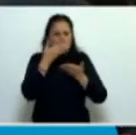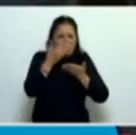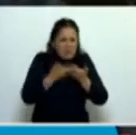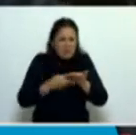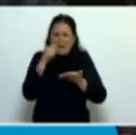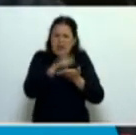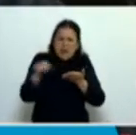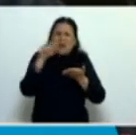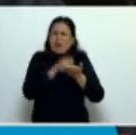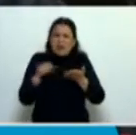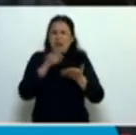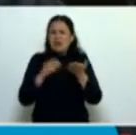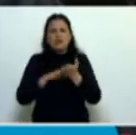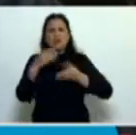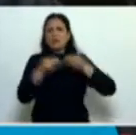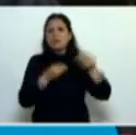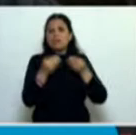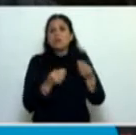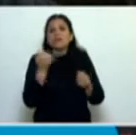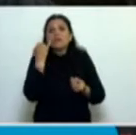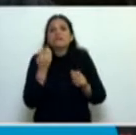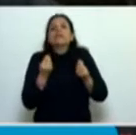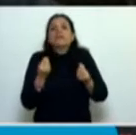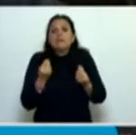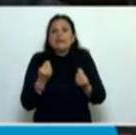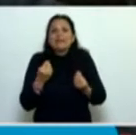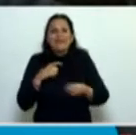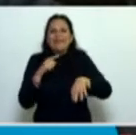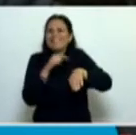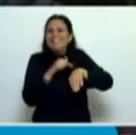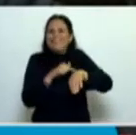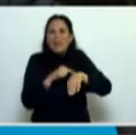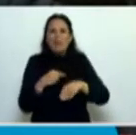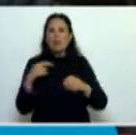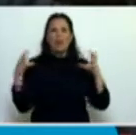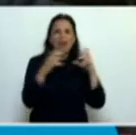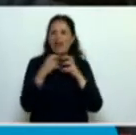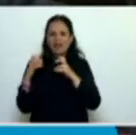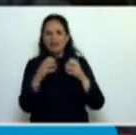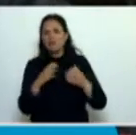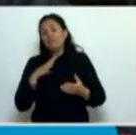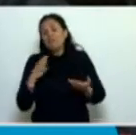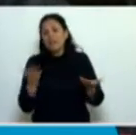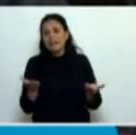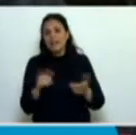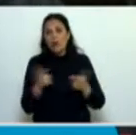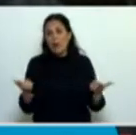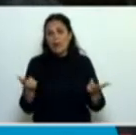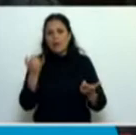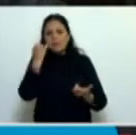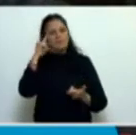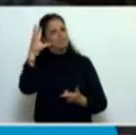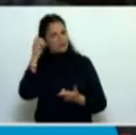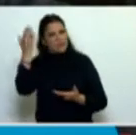discutir el presupuesto, pero poco tiempo en discutir la cuenta de inversión. Y recordemos algunos